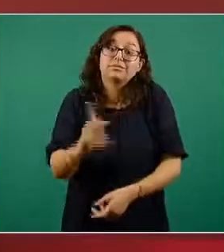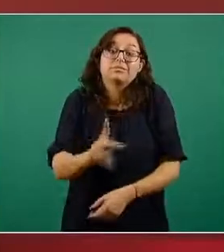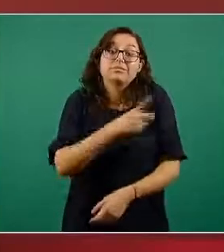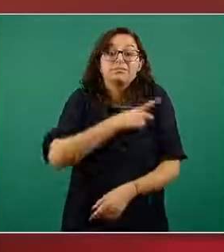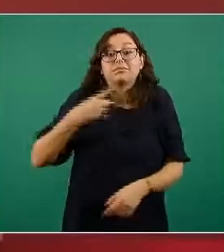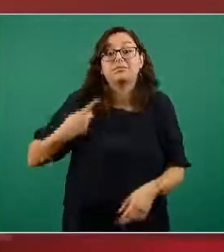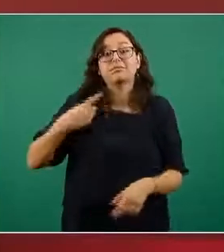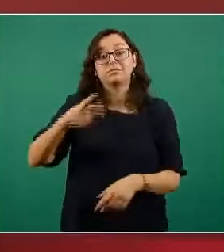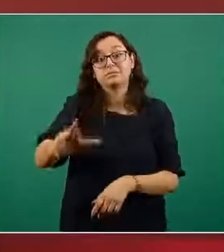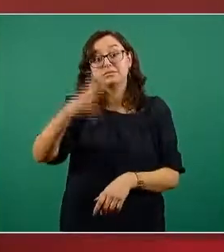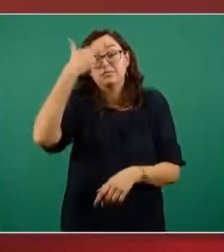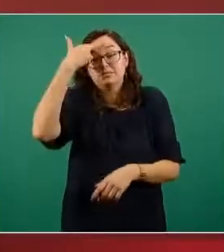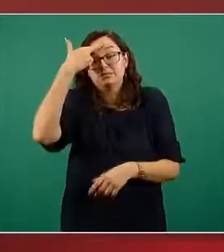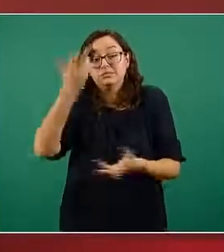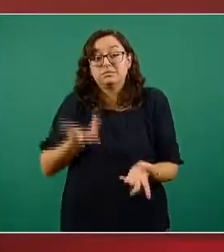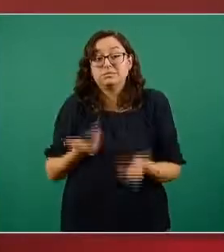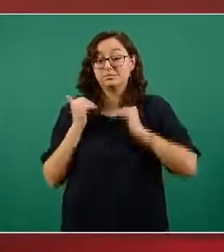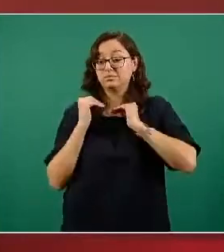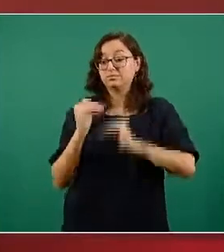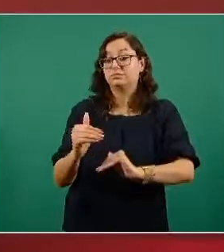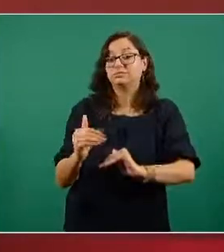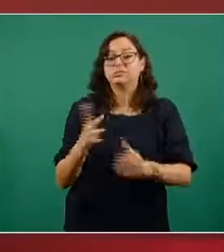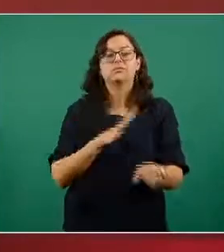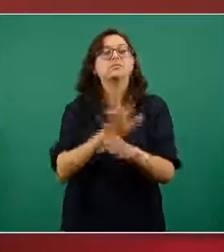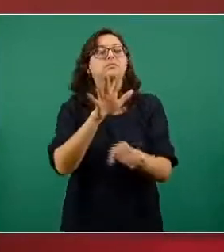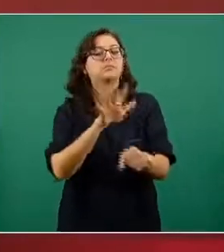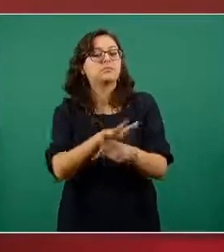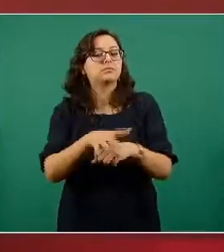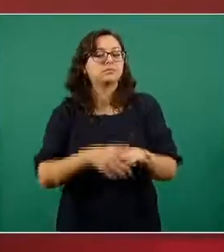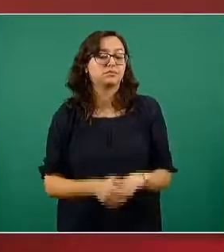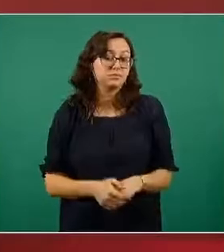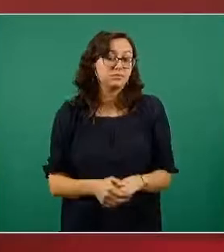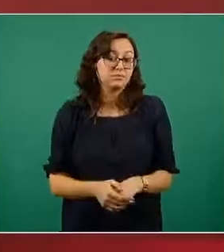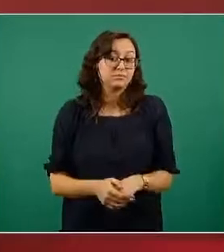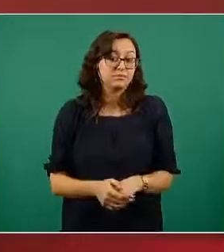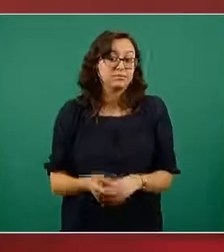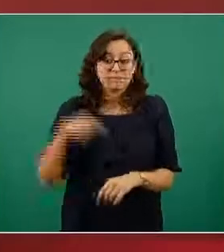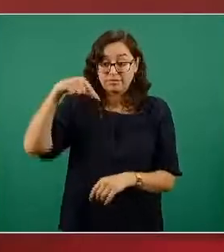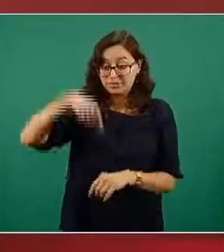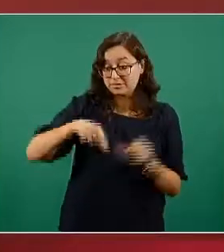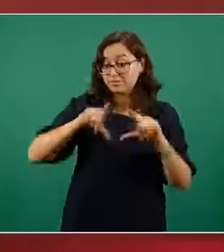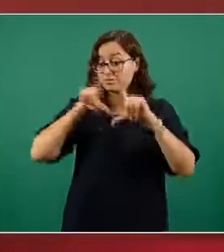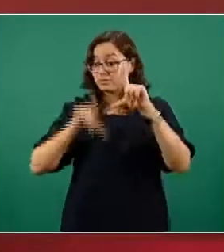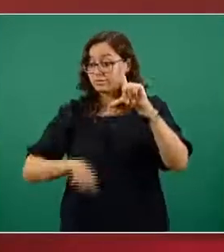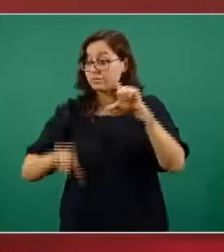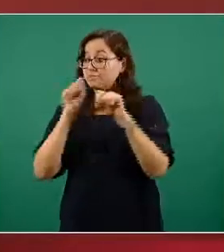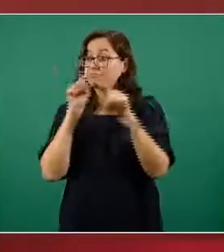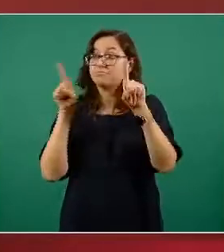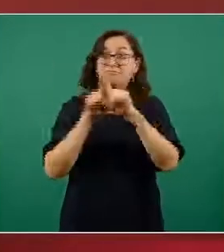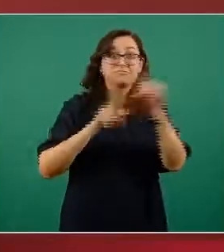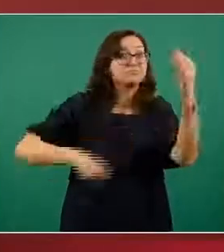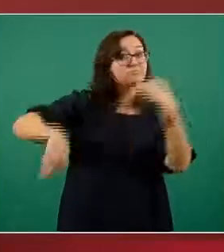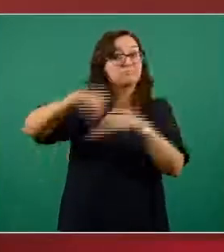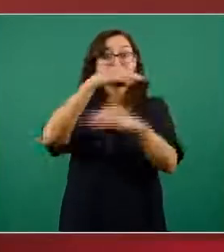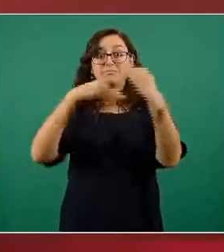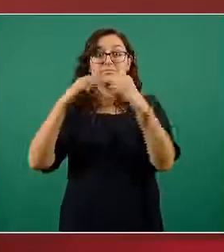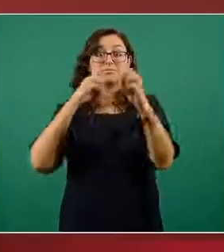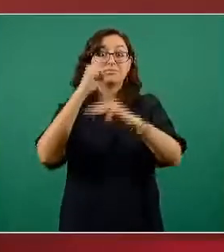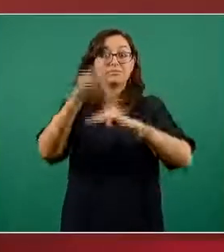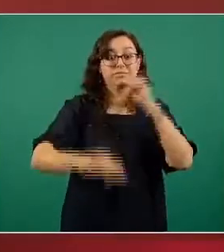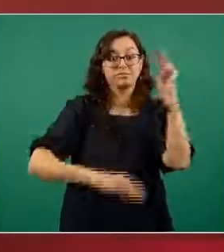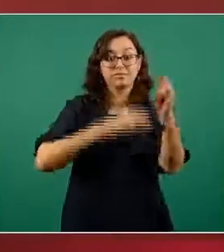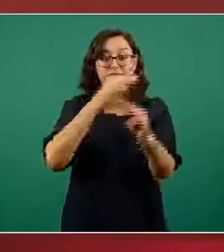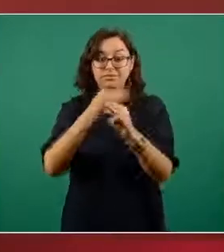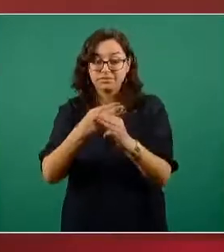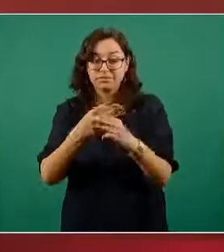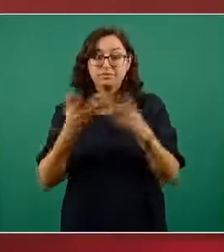limitante o determinante de la velocidad para vacunar en México y en todos los países del mundo que hemos tenido